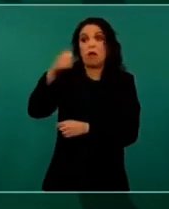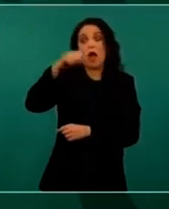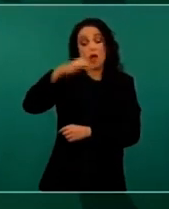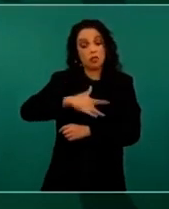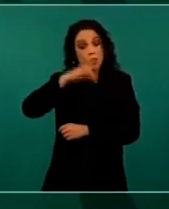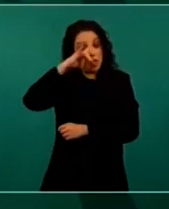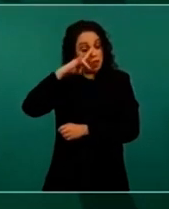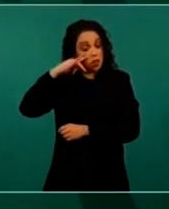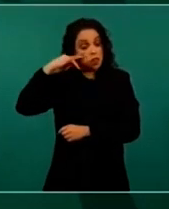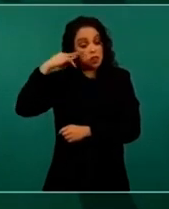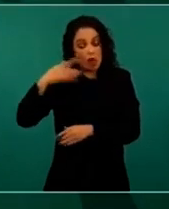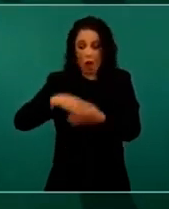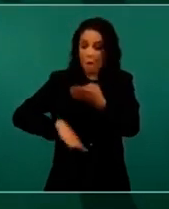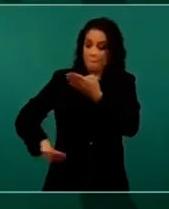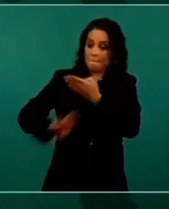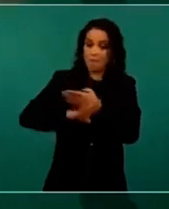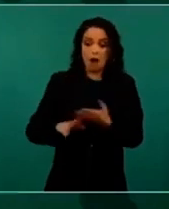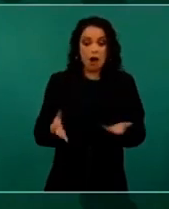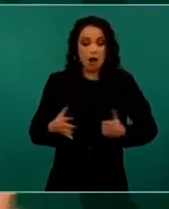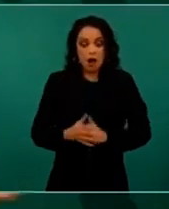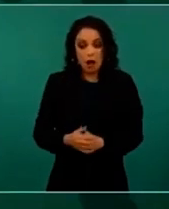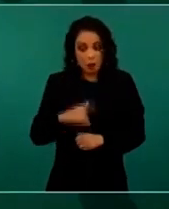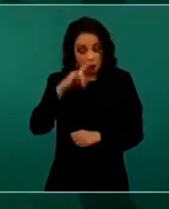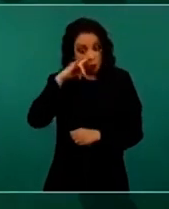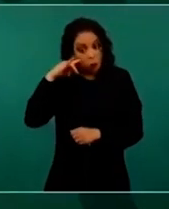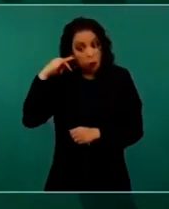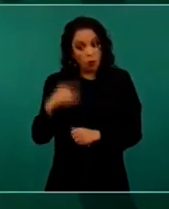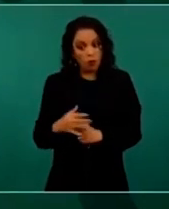Vamos a marchar en contra del presidente. Yo diría, ojalá y lo haga.